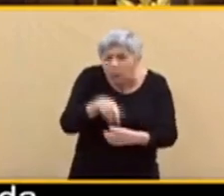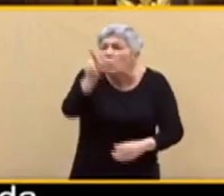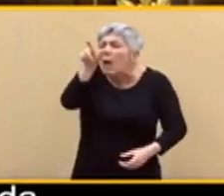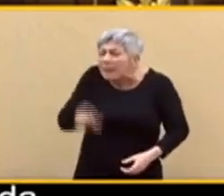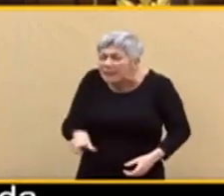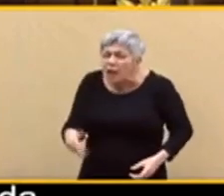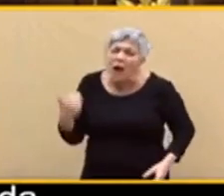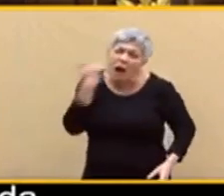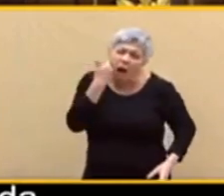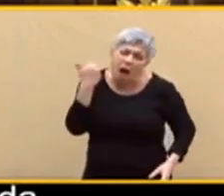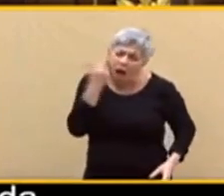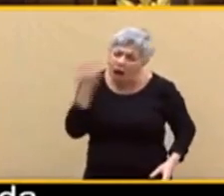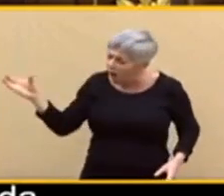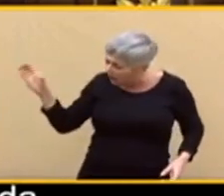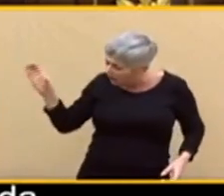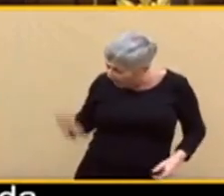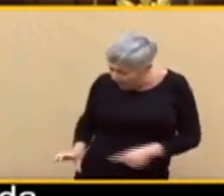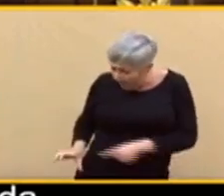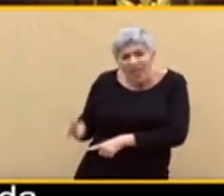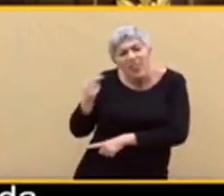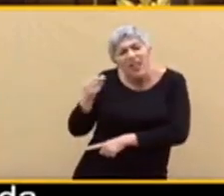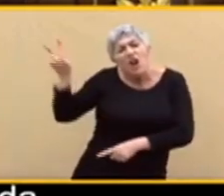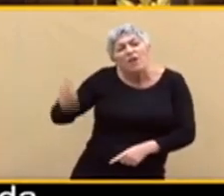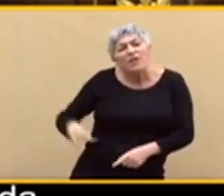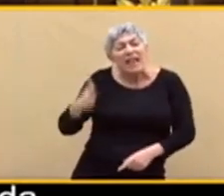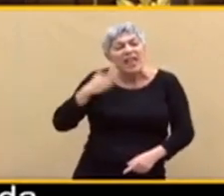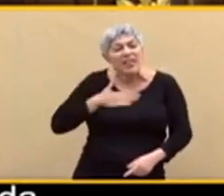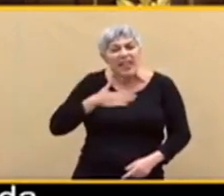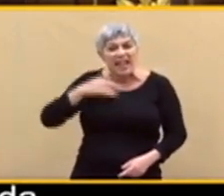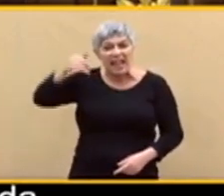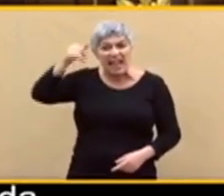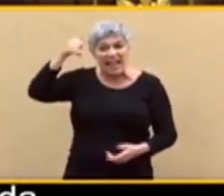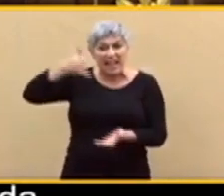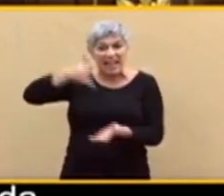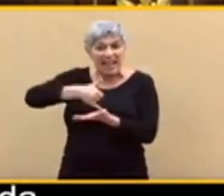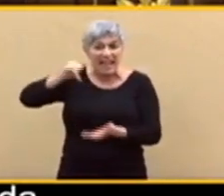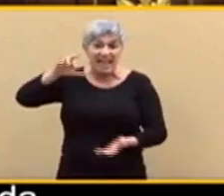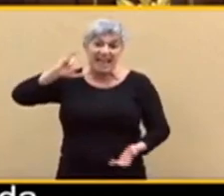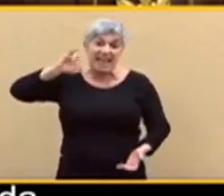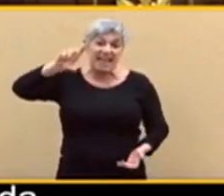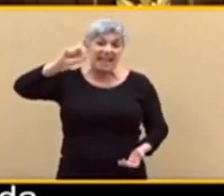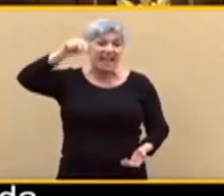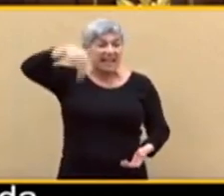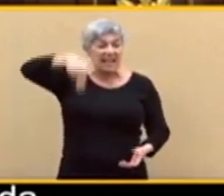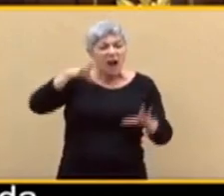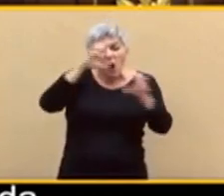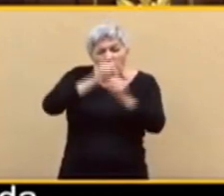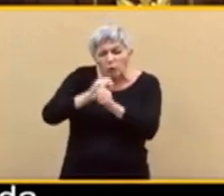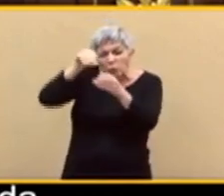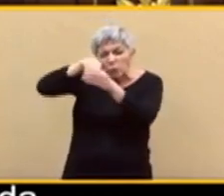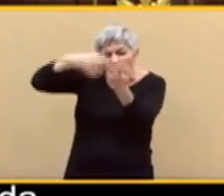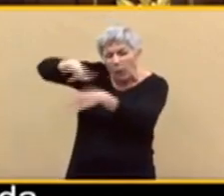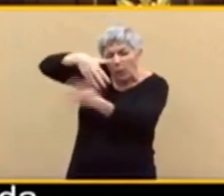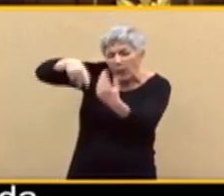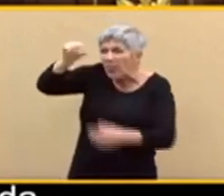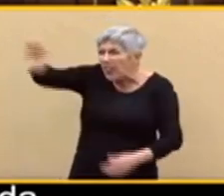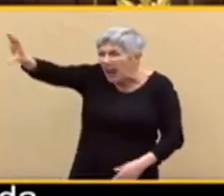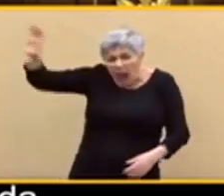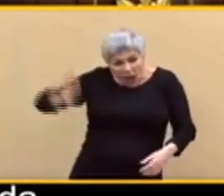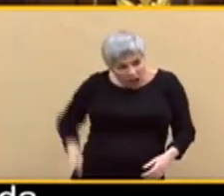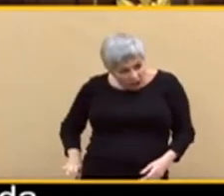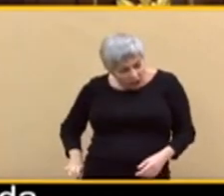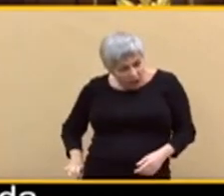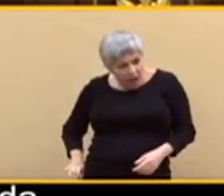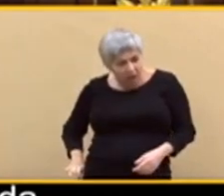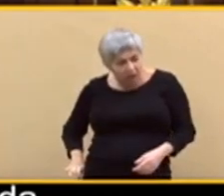grupo iraní calificado de terrorista en sus inicios? Y, por último, creo que en política